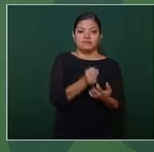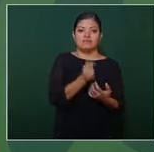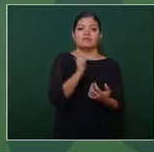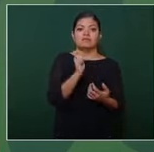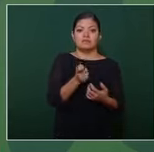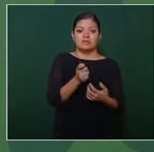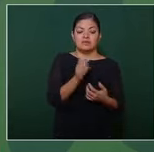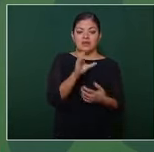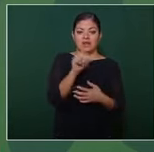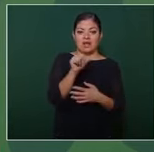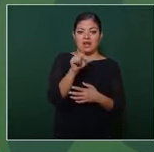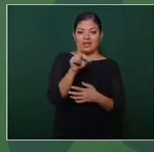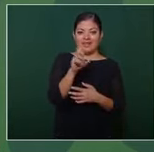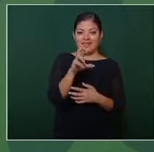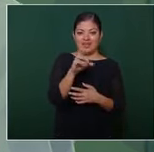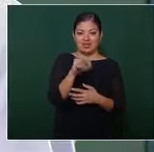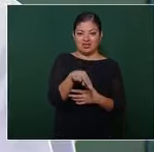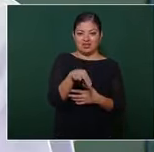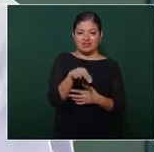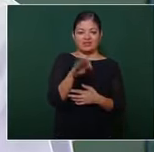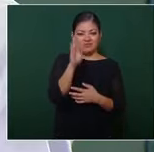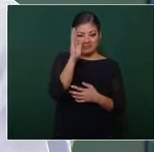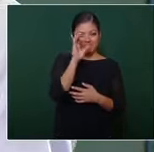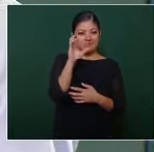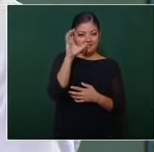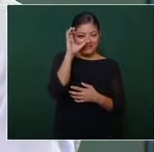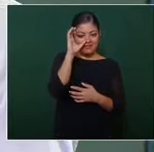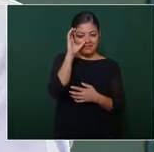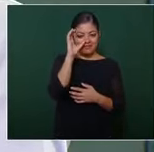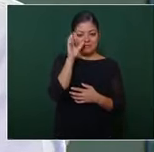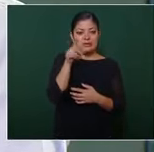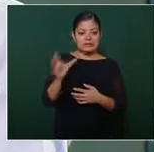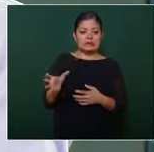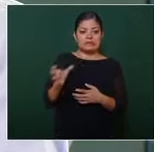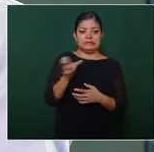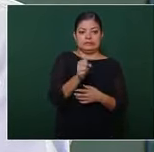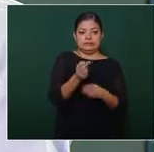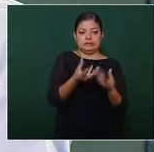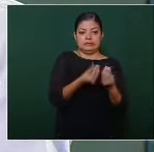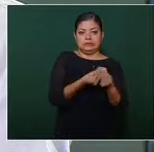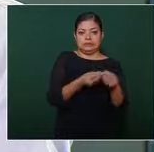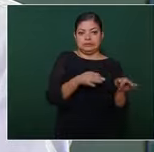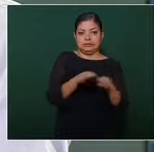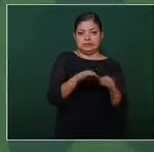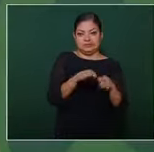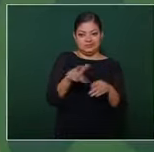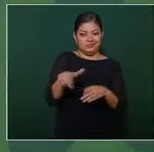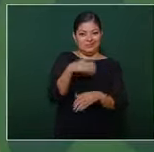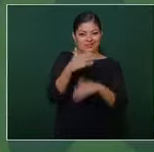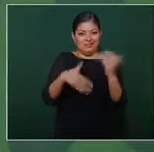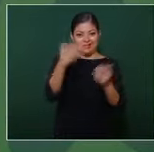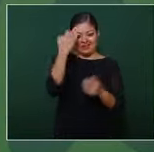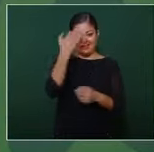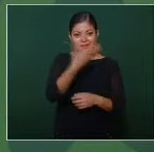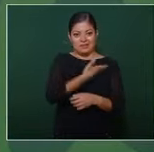una vez que terminó Calderón de presidente lo contrataron y se lo llevaron